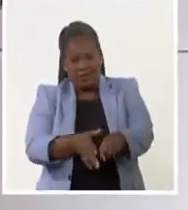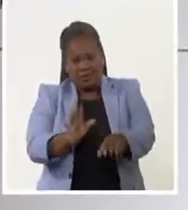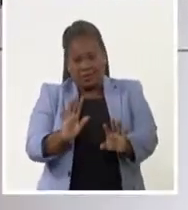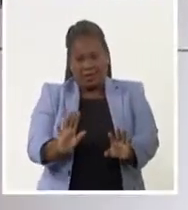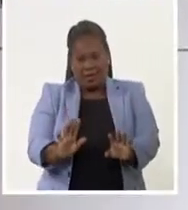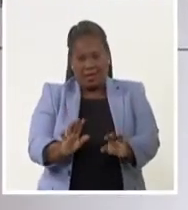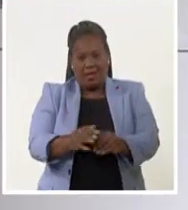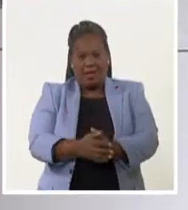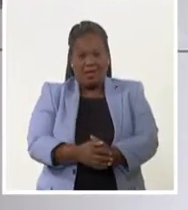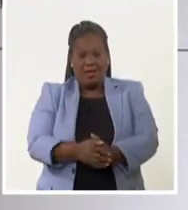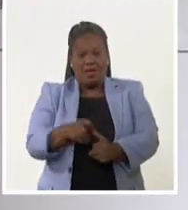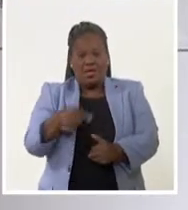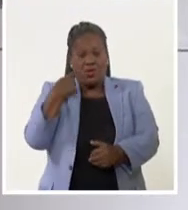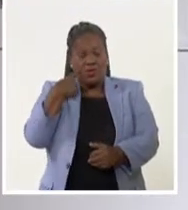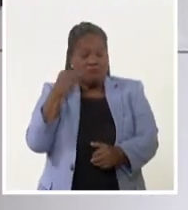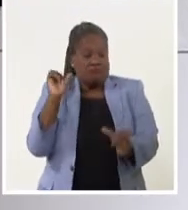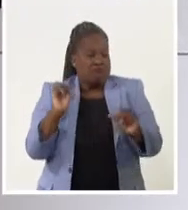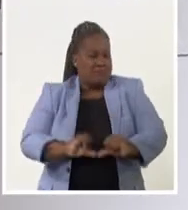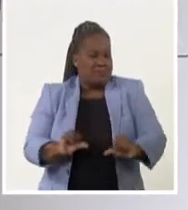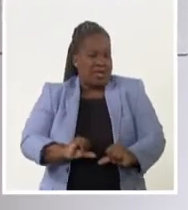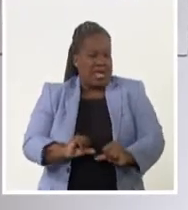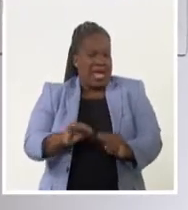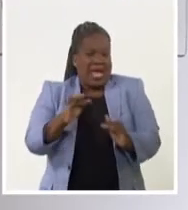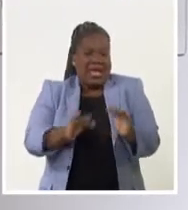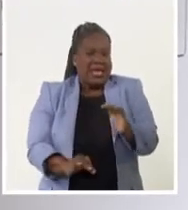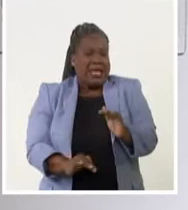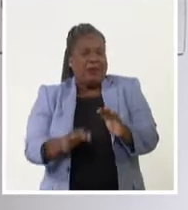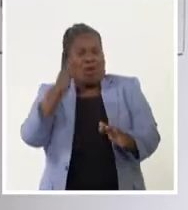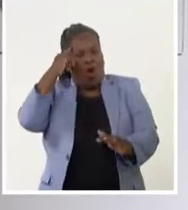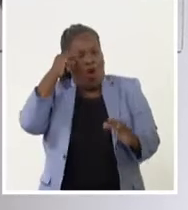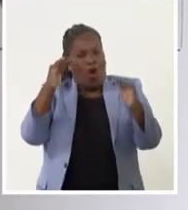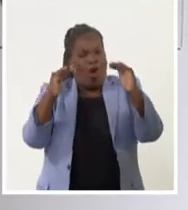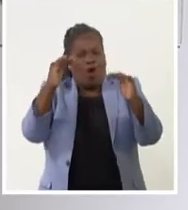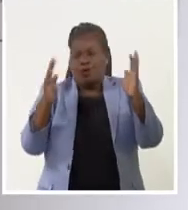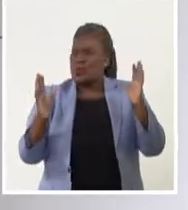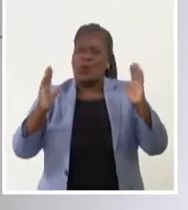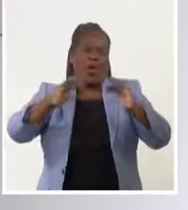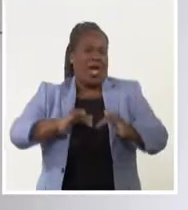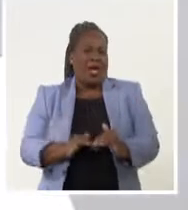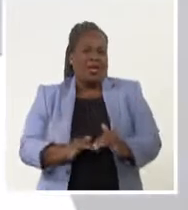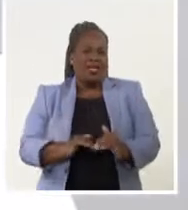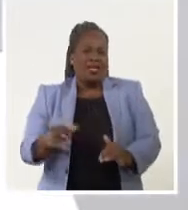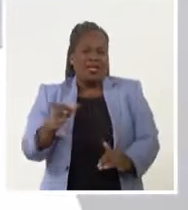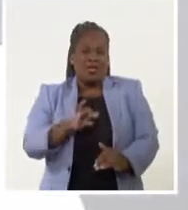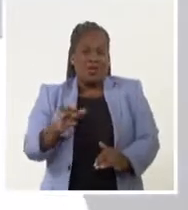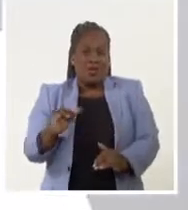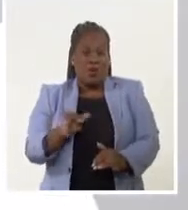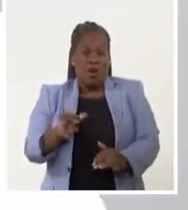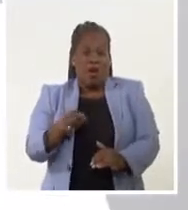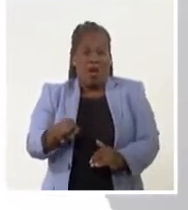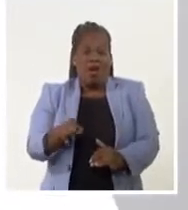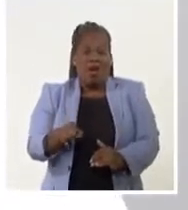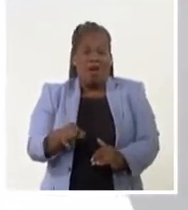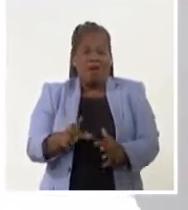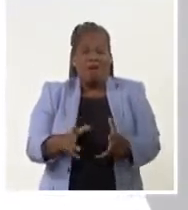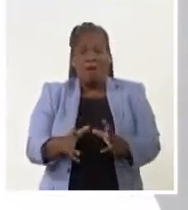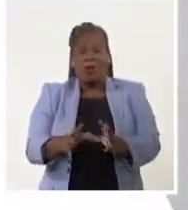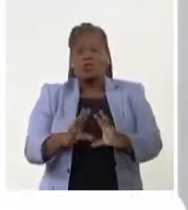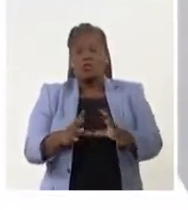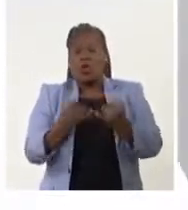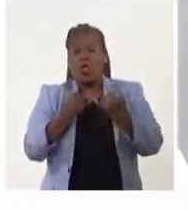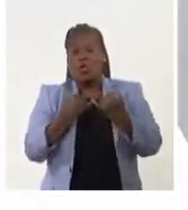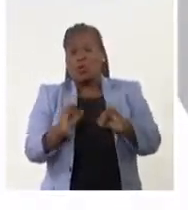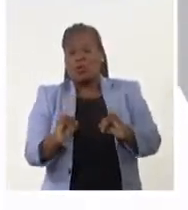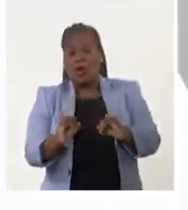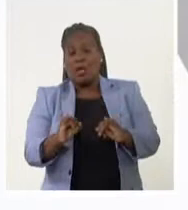nos lleva a ese caos y a ese desequilibrio. Y el equilibrio como el par dialéctico que de alguna manera todos de manera individual